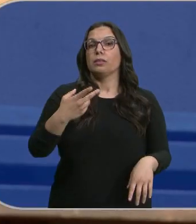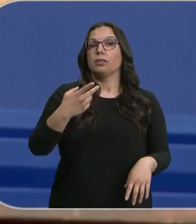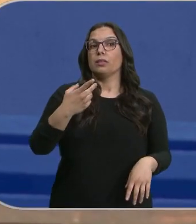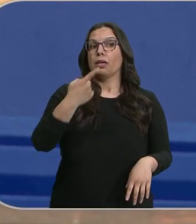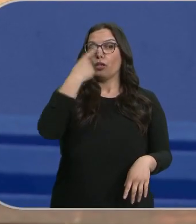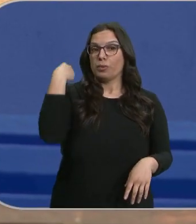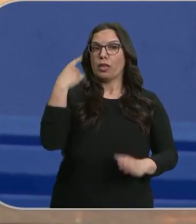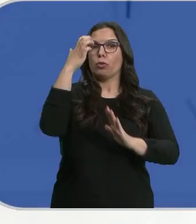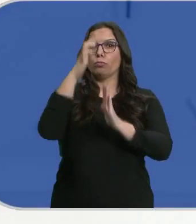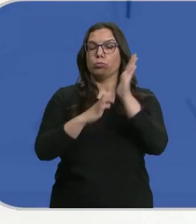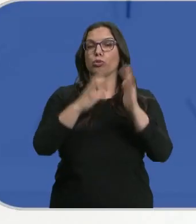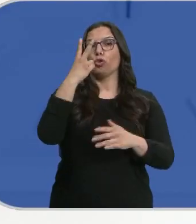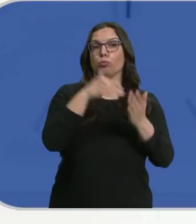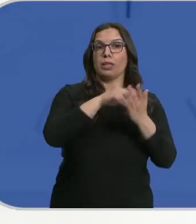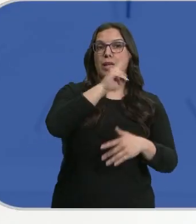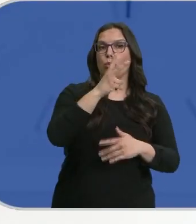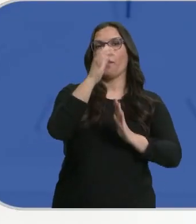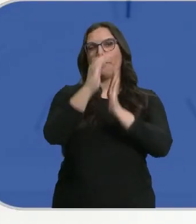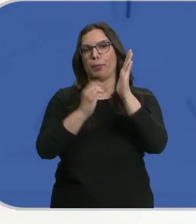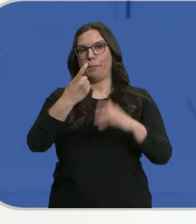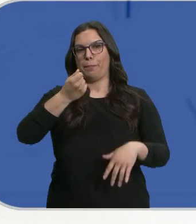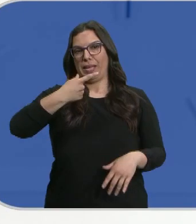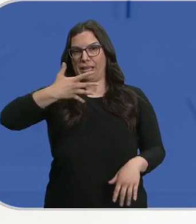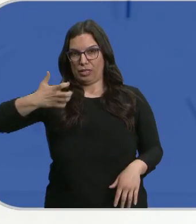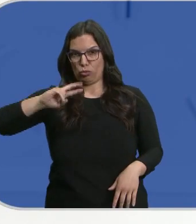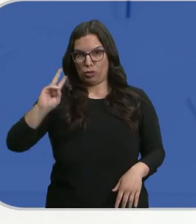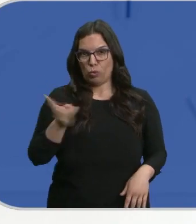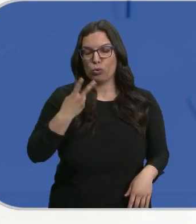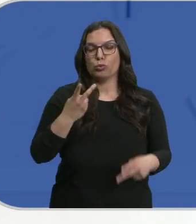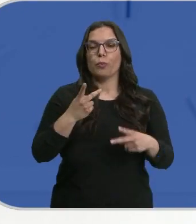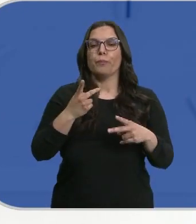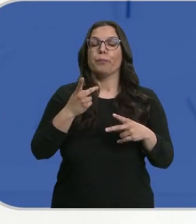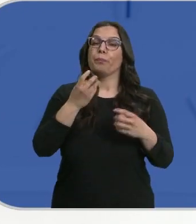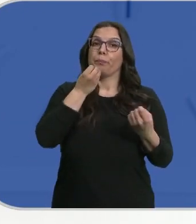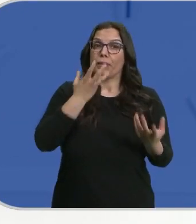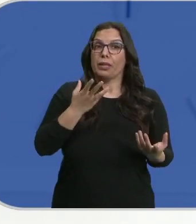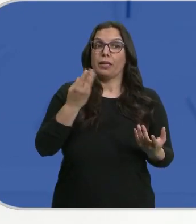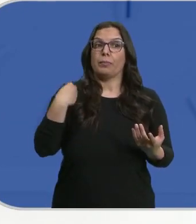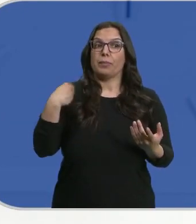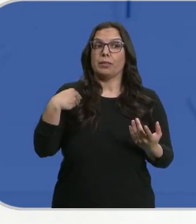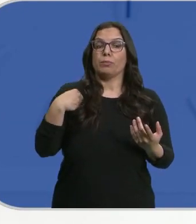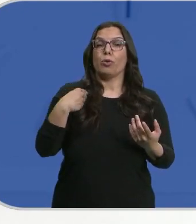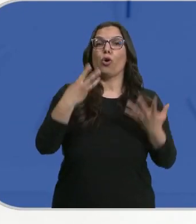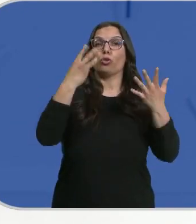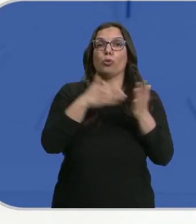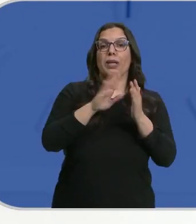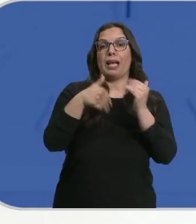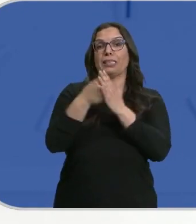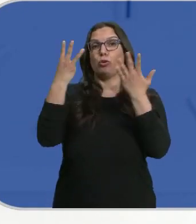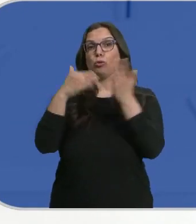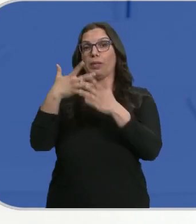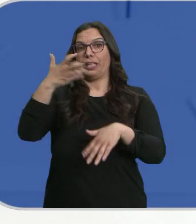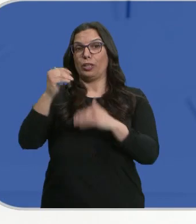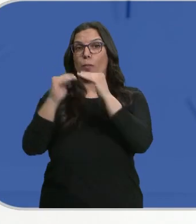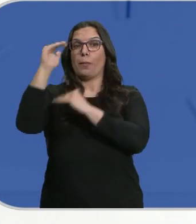2022 de 2.000 euros a 1.500 euros. Si bien es cierto que se incrementó de 8.000 a 8.500